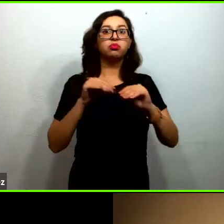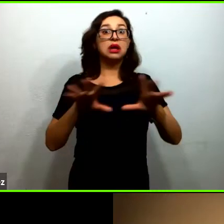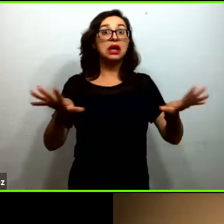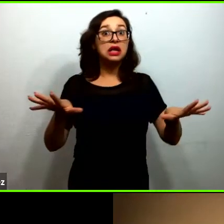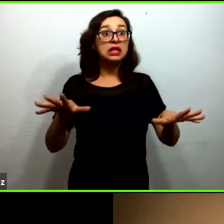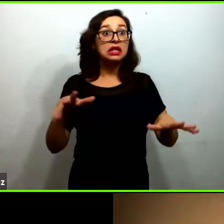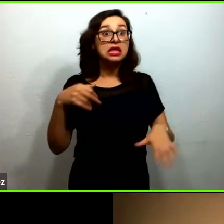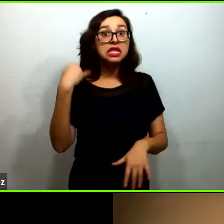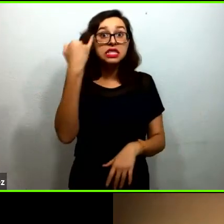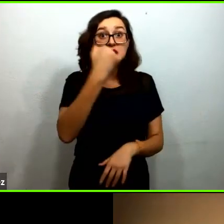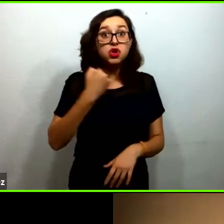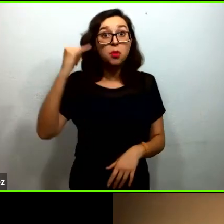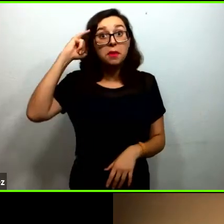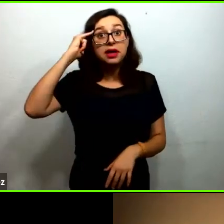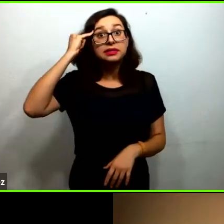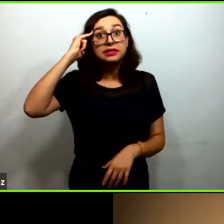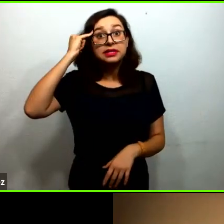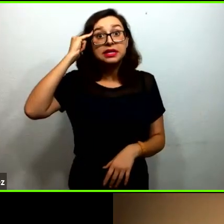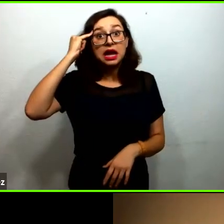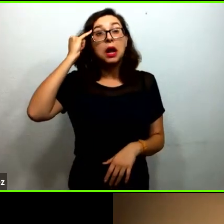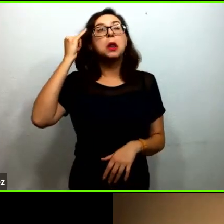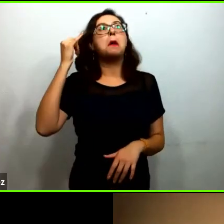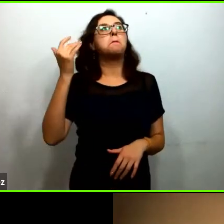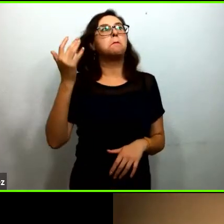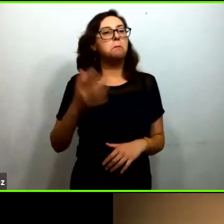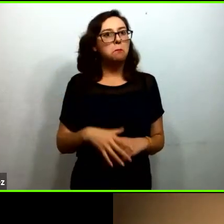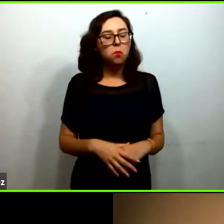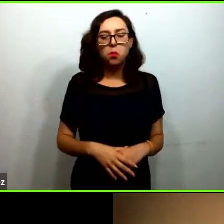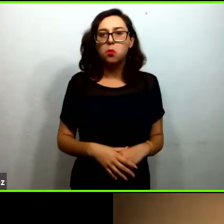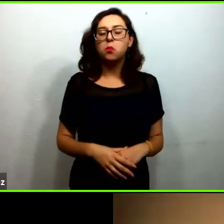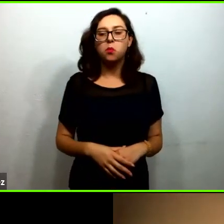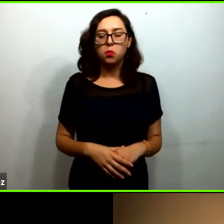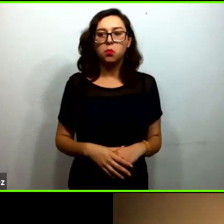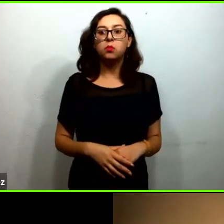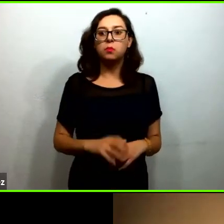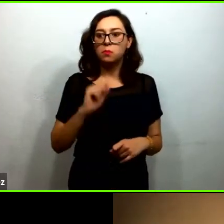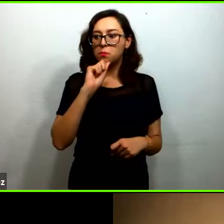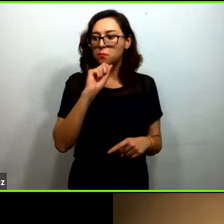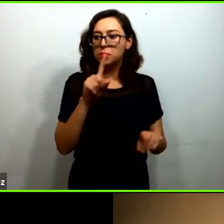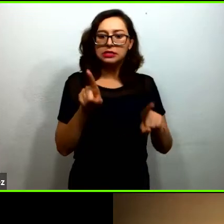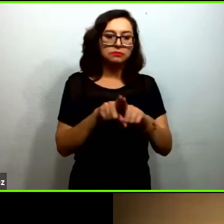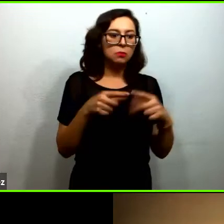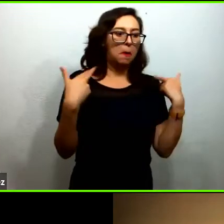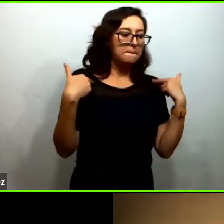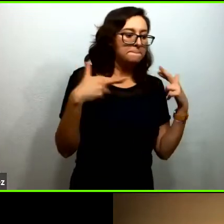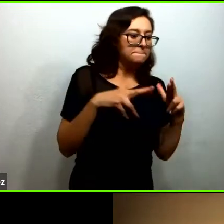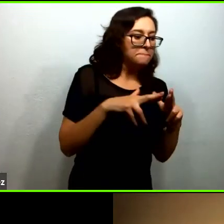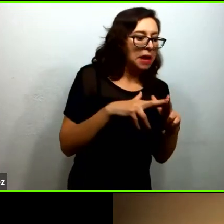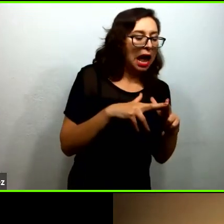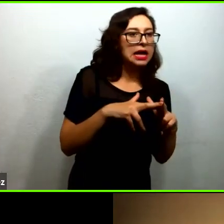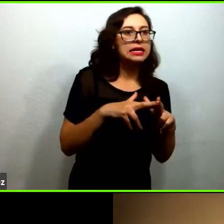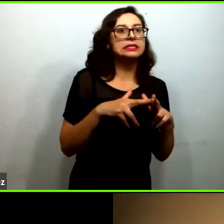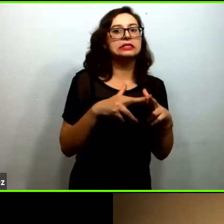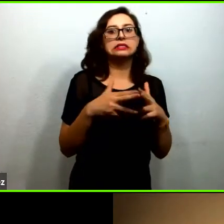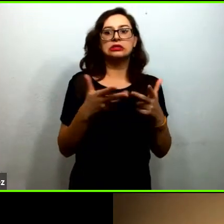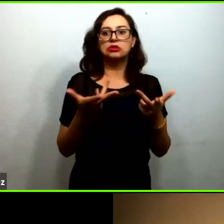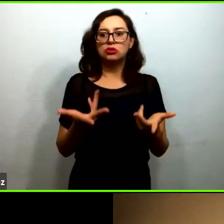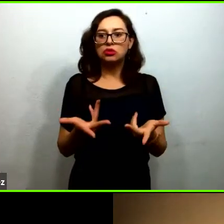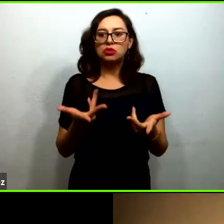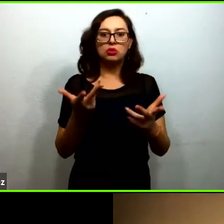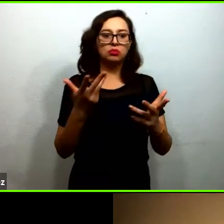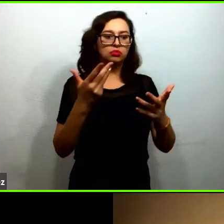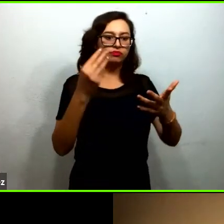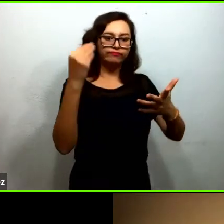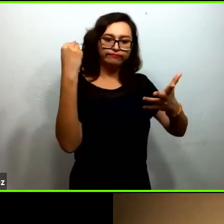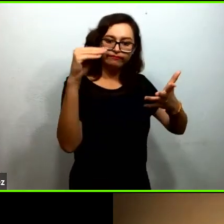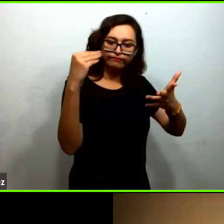lengua indígena y este involucramiento de los docentes tanto en la elaboración de los guiones como en la